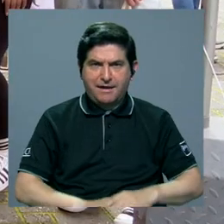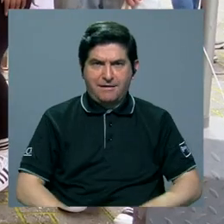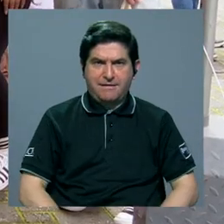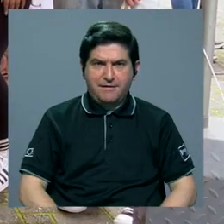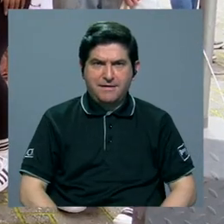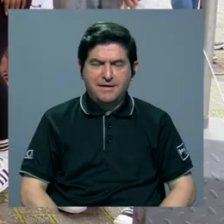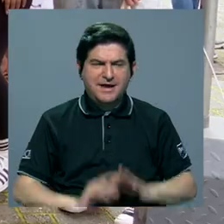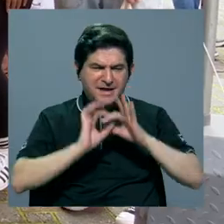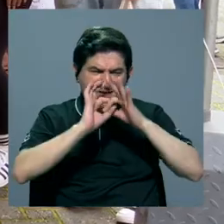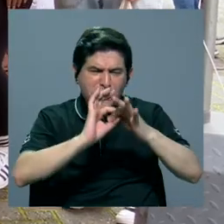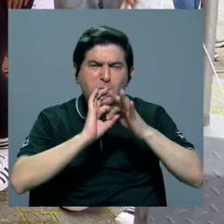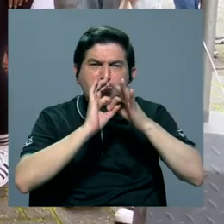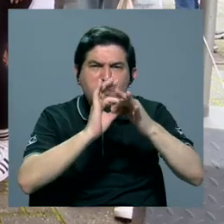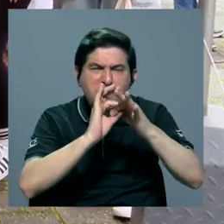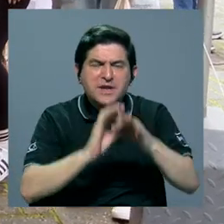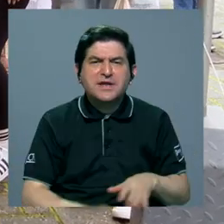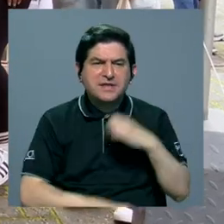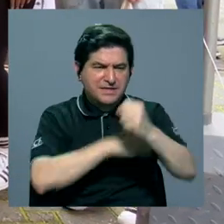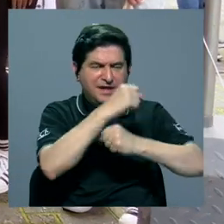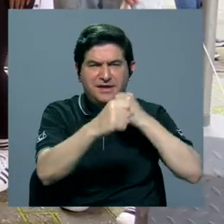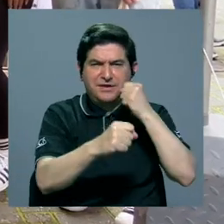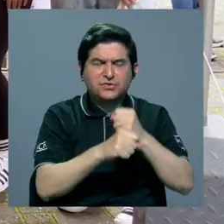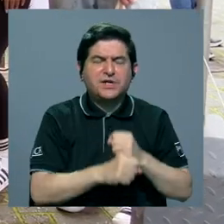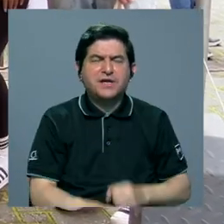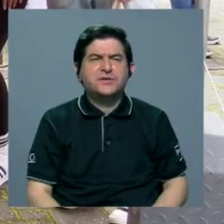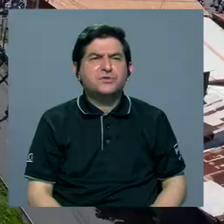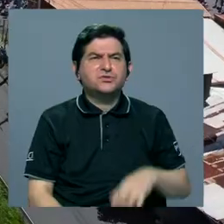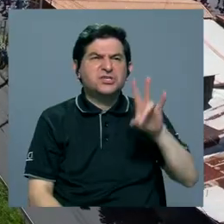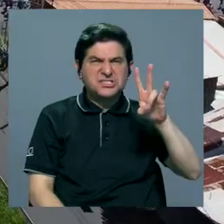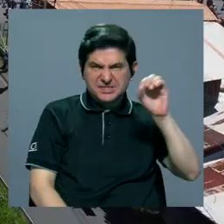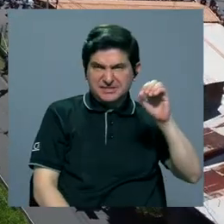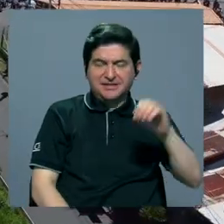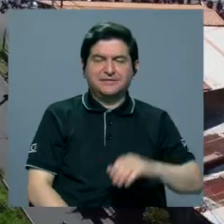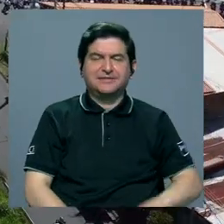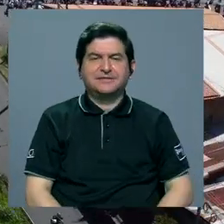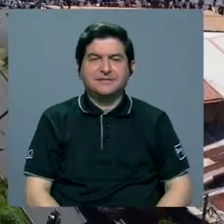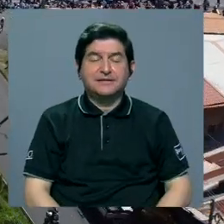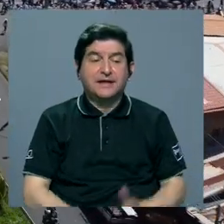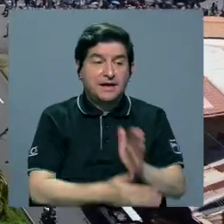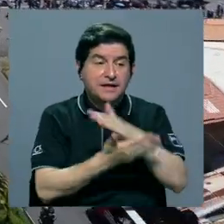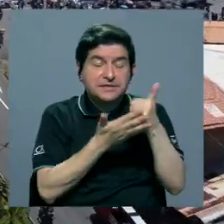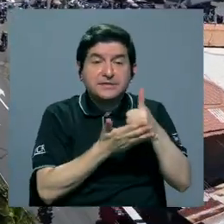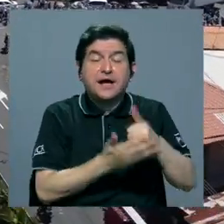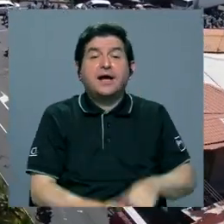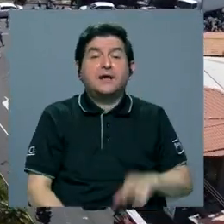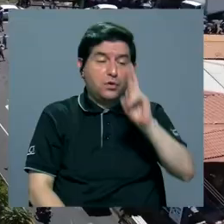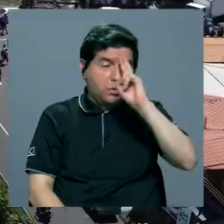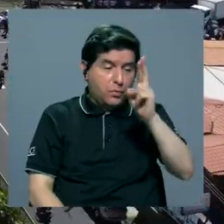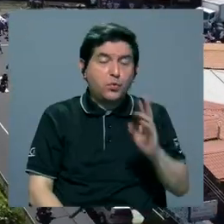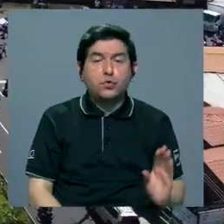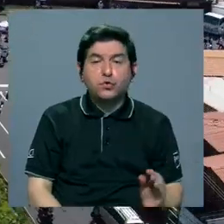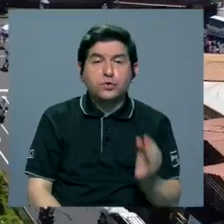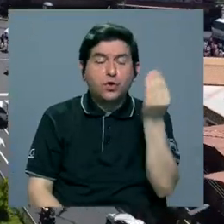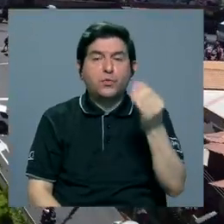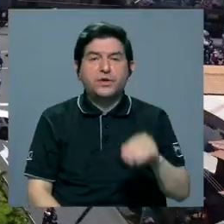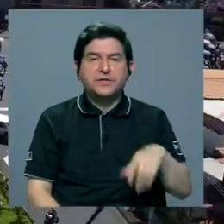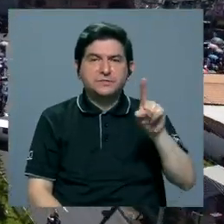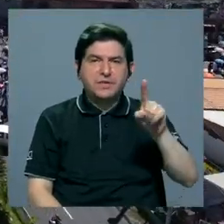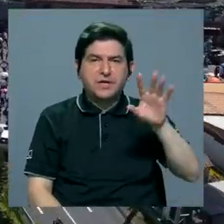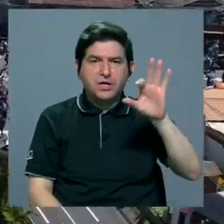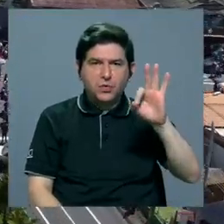arraigada en la década de 1970 Si algo hay que reconocer de la juventud de